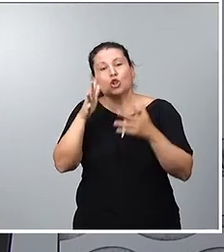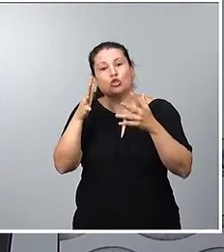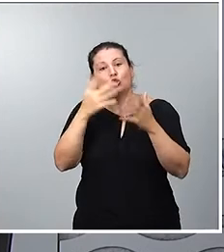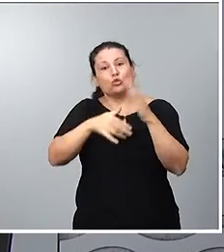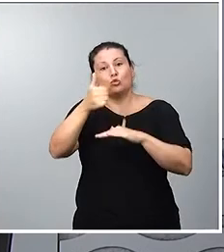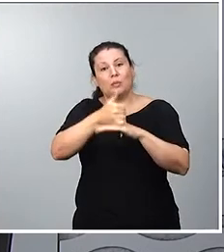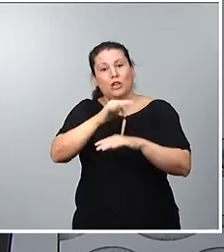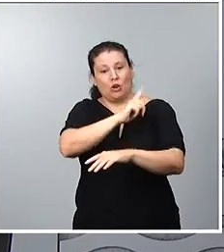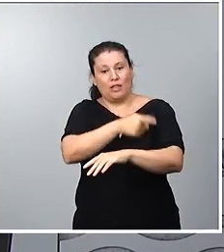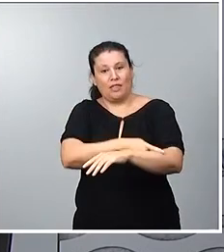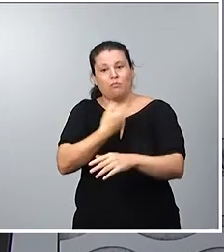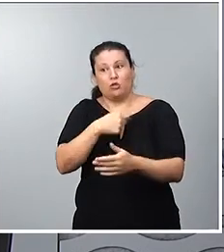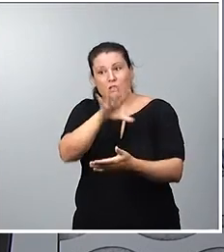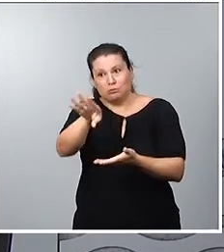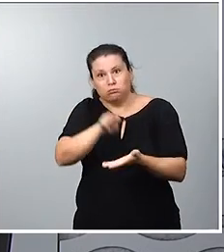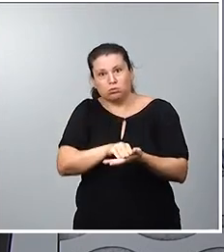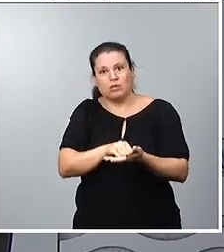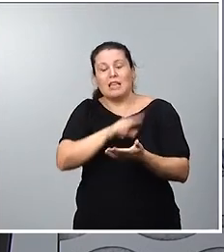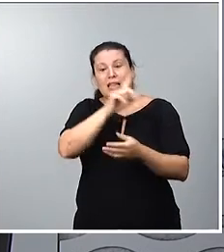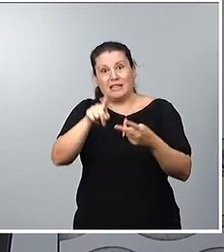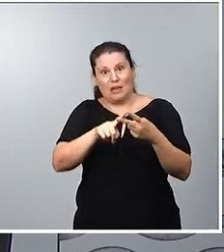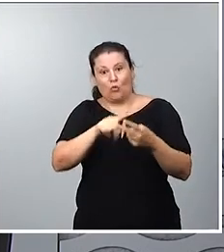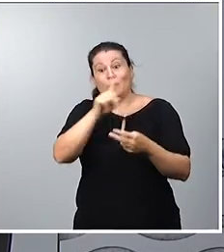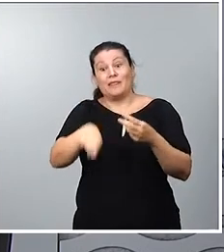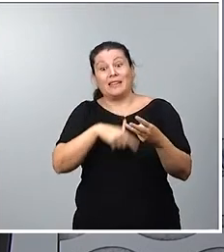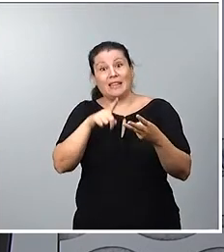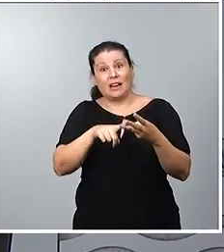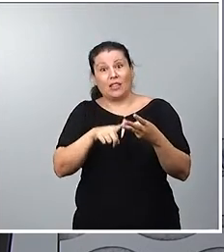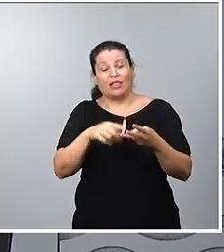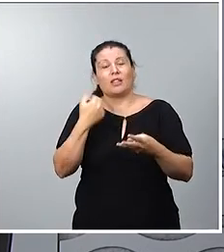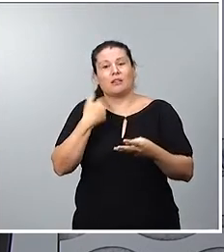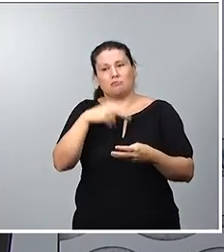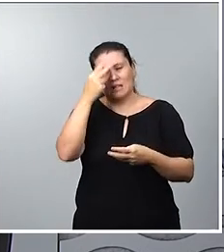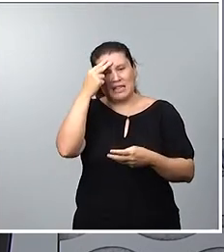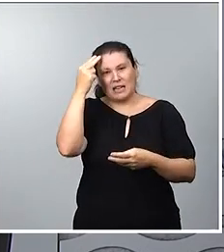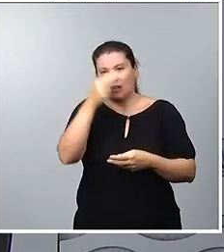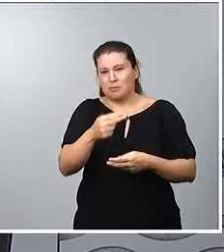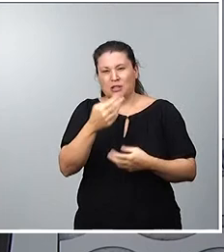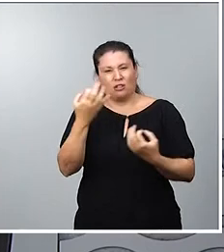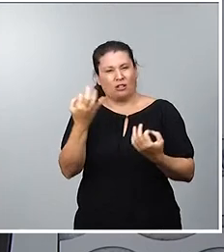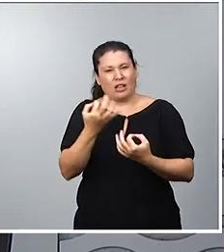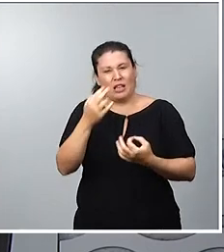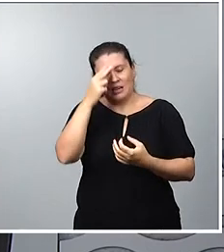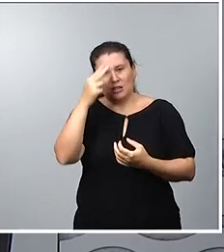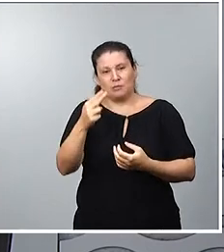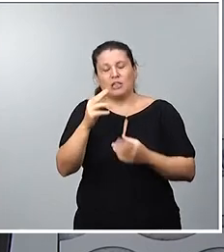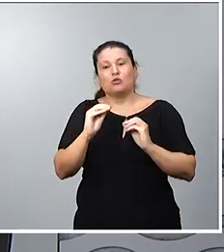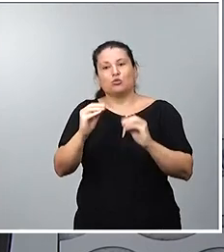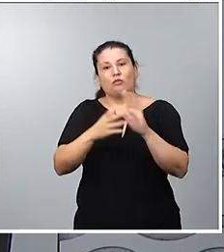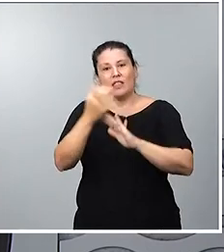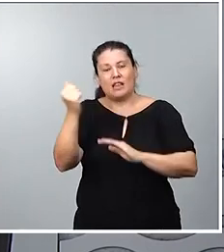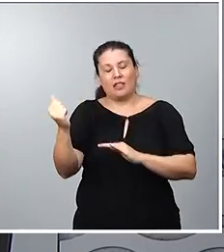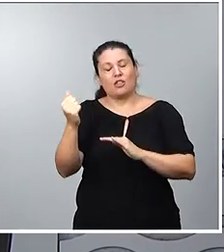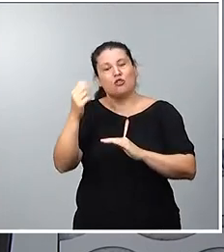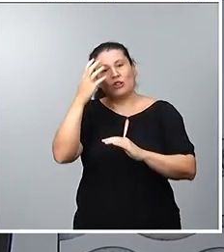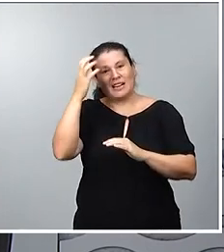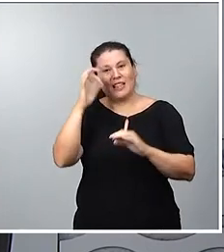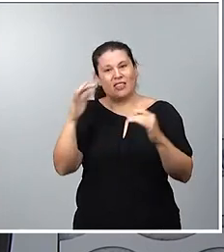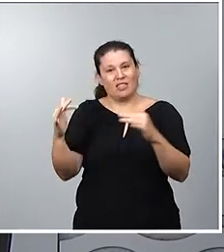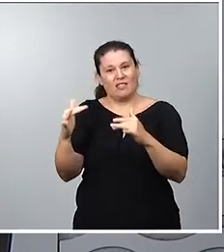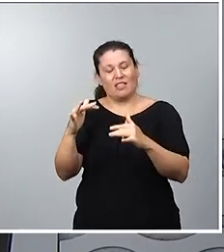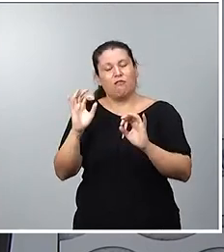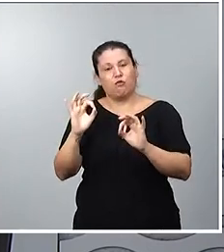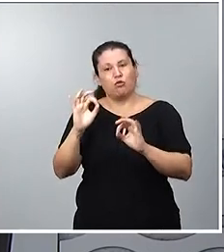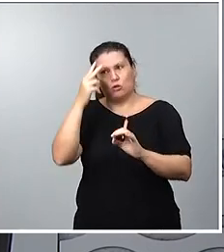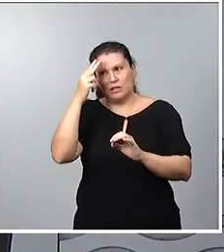Deportes. Tres, respetamos absolutamente la independencia de la Real Federación Española de Fútbol. Ni